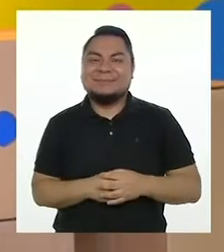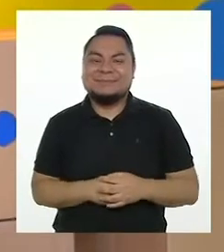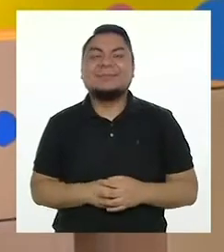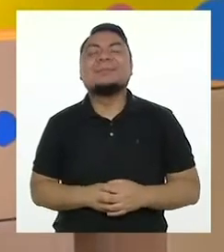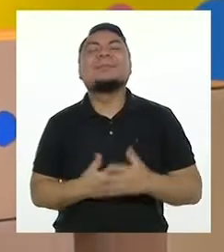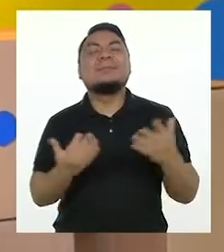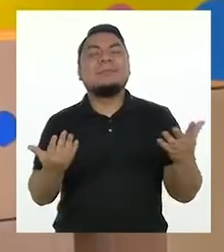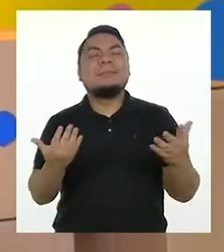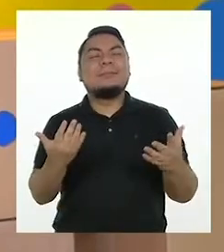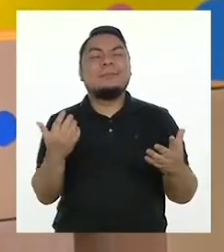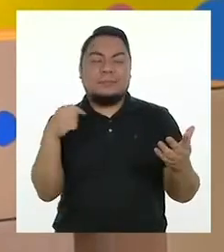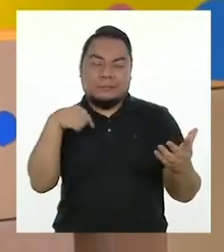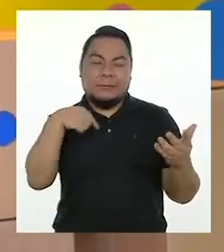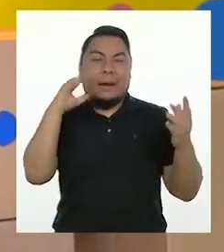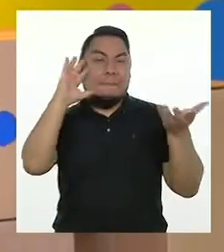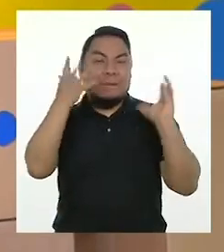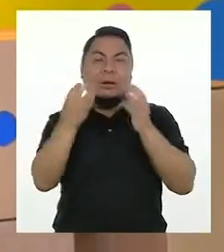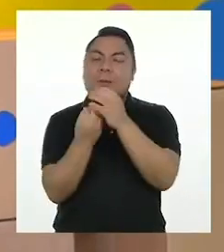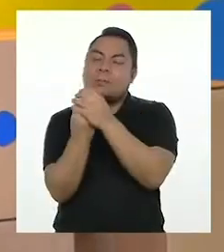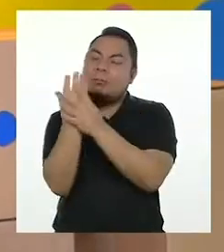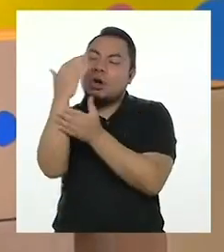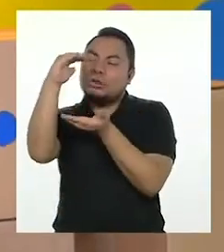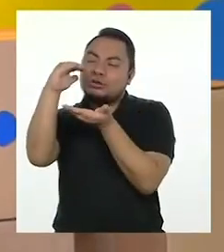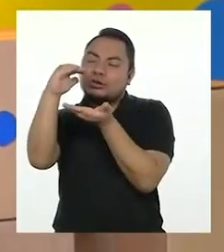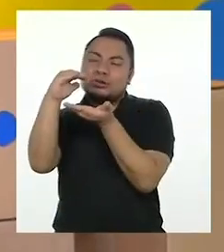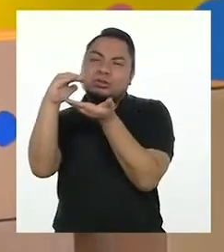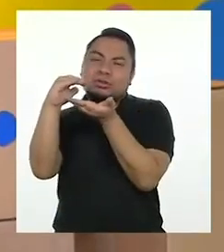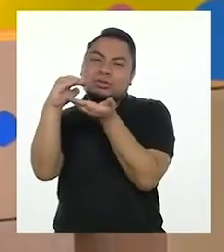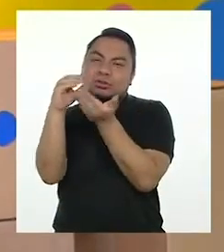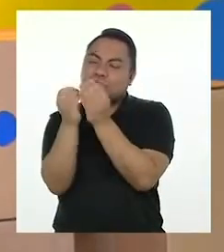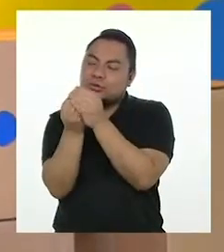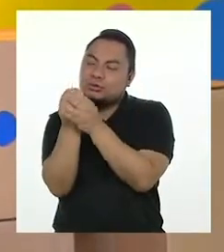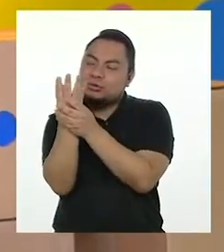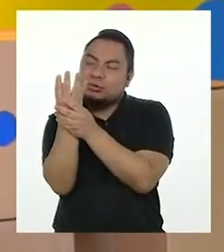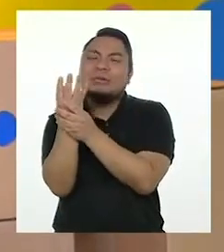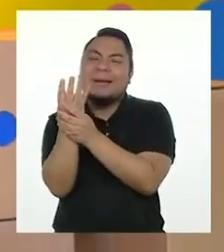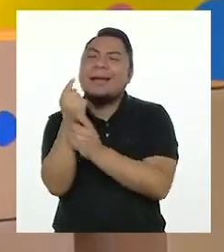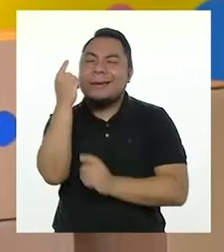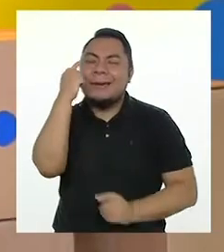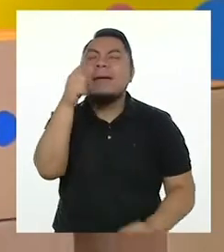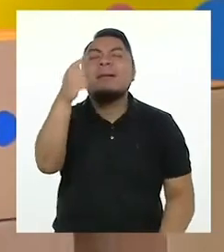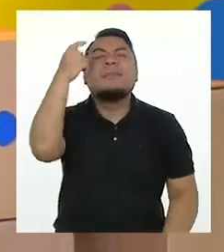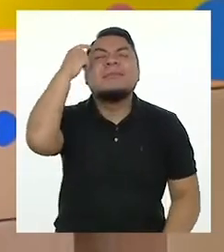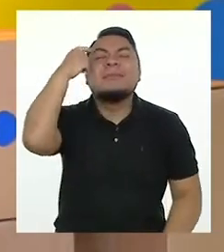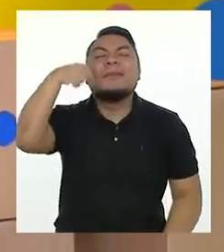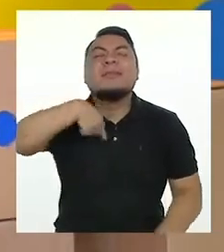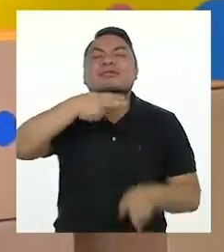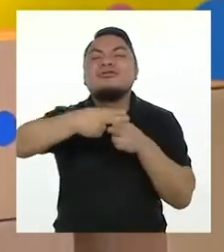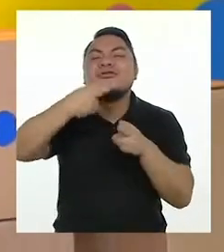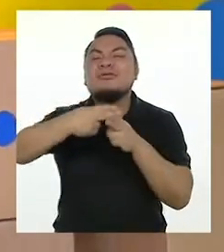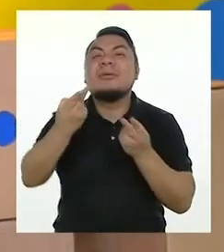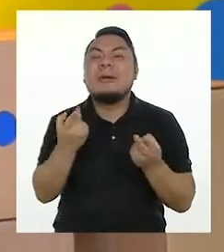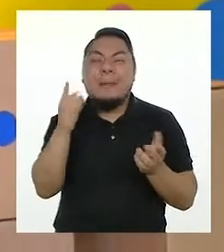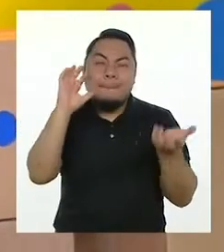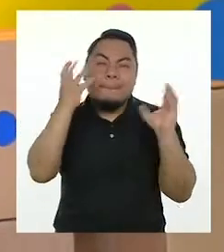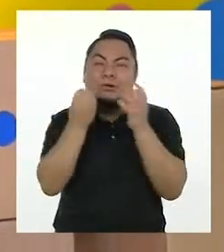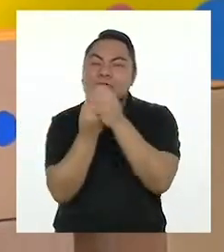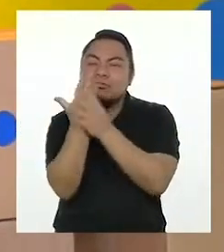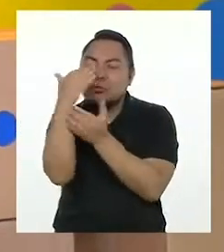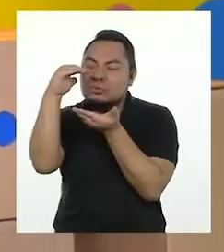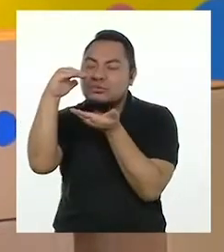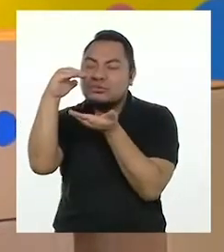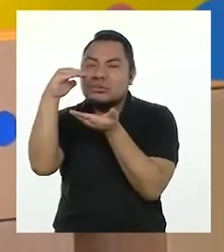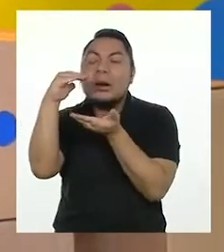Bueno, parece un árbol pequeñito, un árbol diminuto. Piensa, piensa, que puede ser algo que parece un árbol